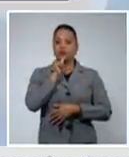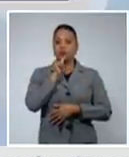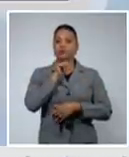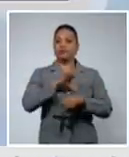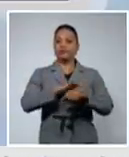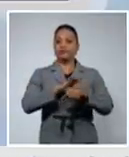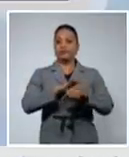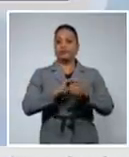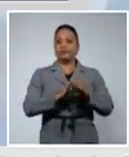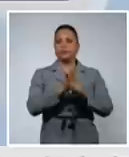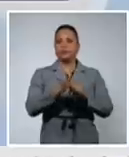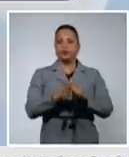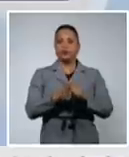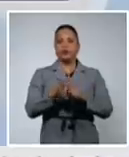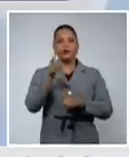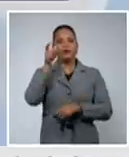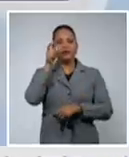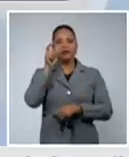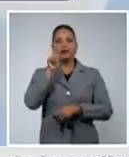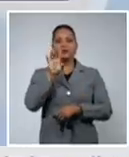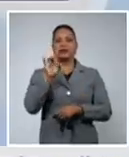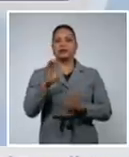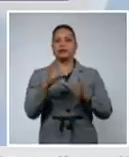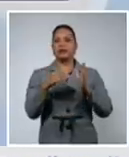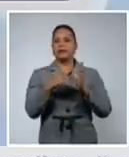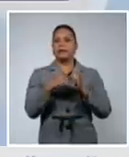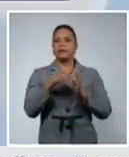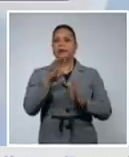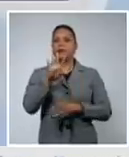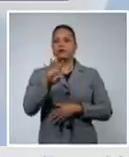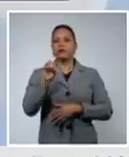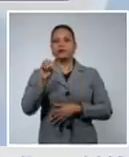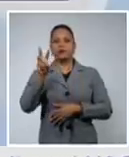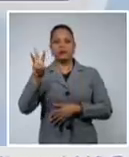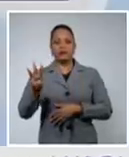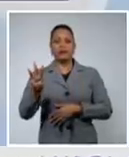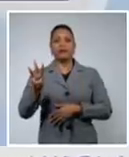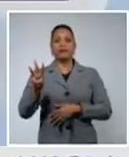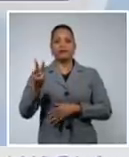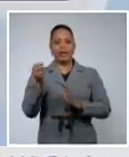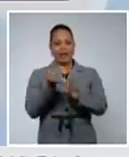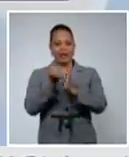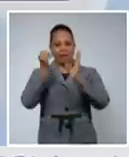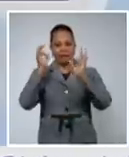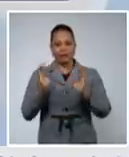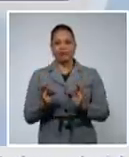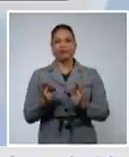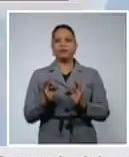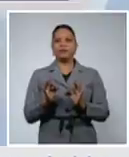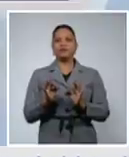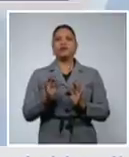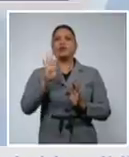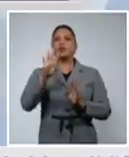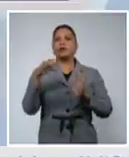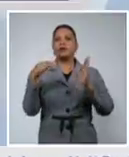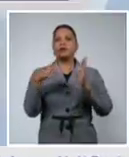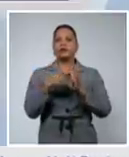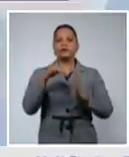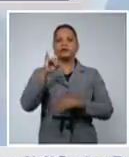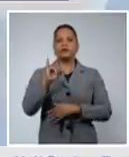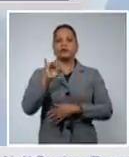en vigilancia 15.403, y activos, una cifra de 4